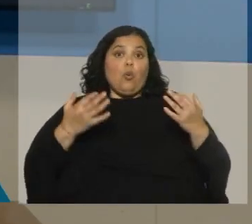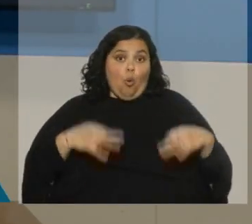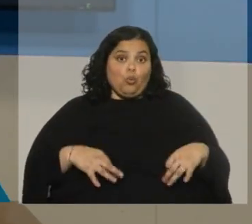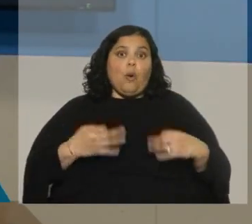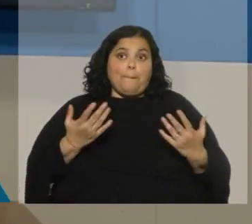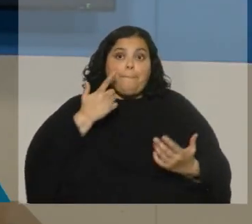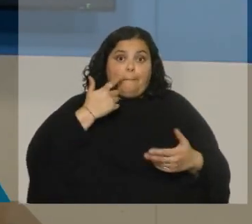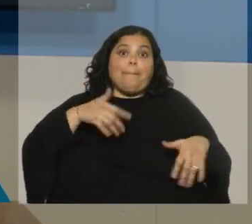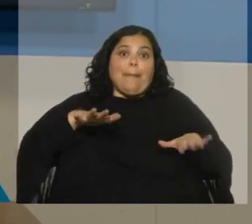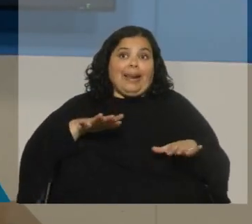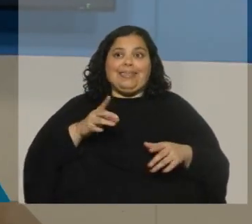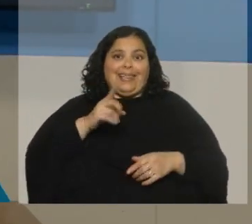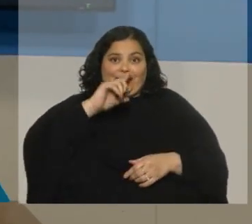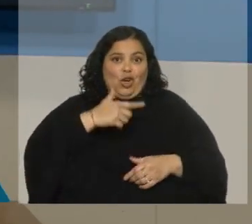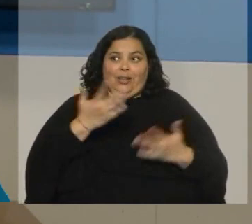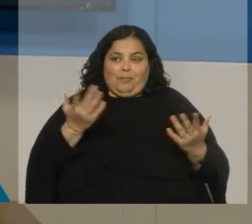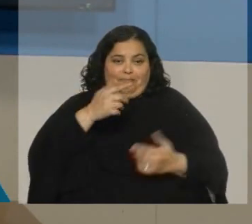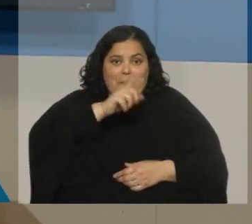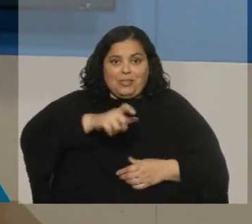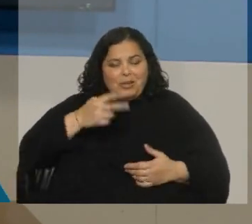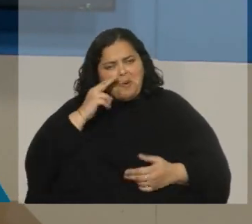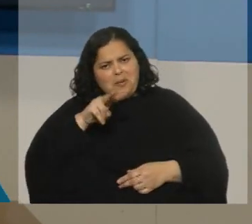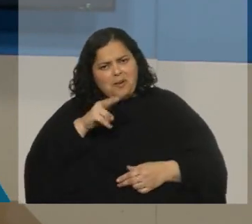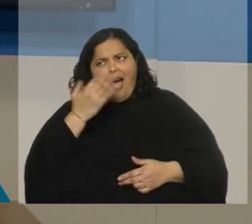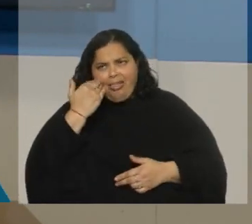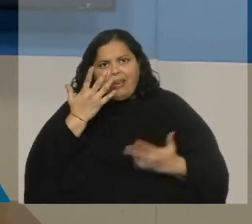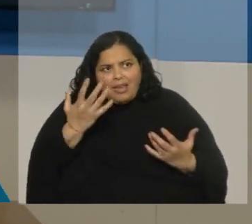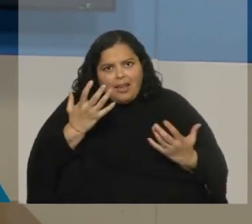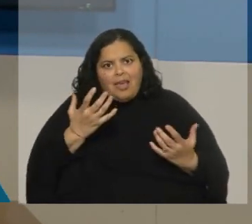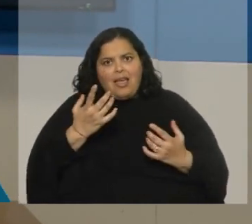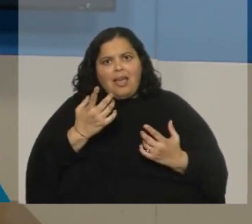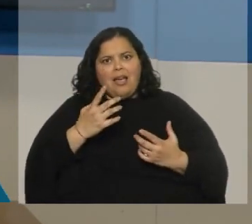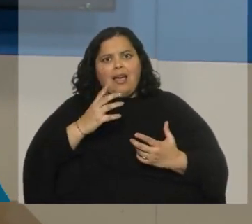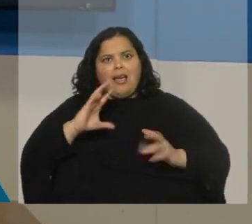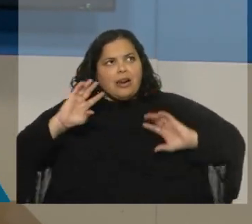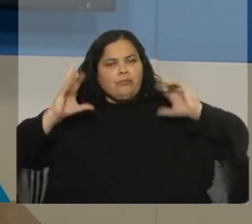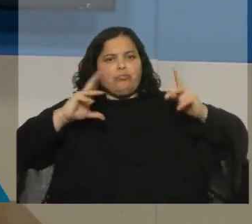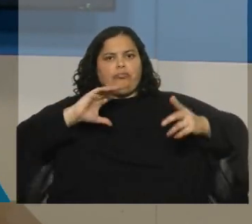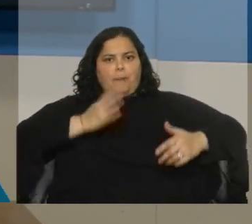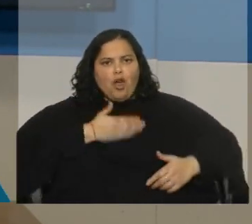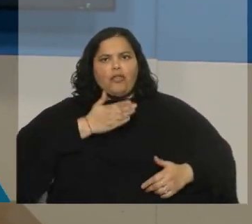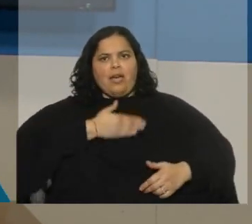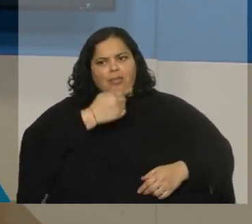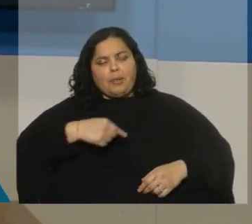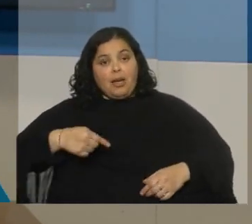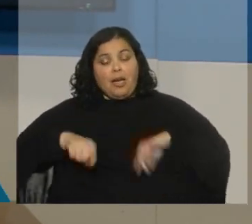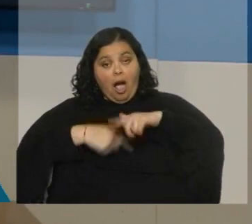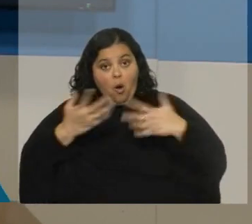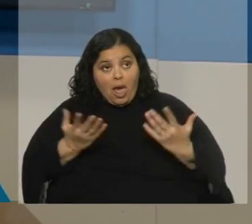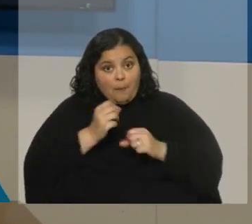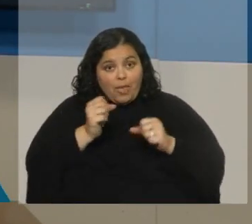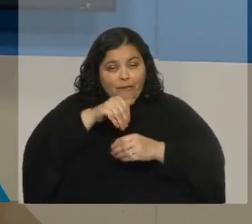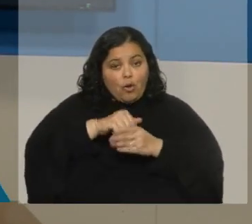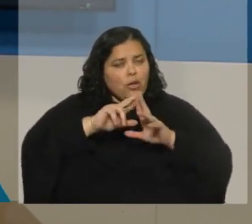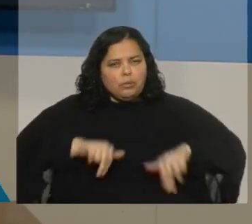que puede parecerle paradójico a los televidentes en casa, habiendo visto estas imágenes que compartíamos recién de 2019, ¿por